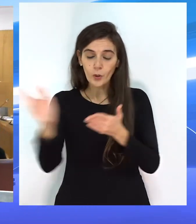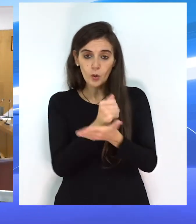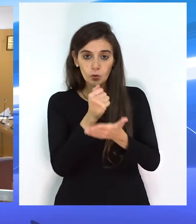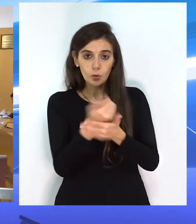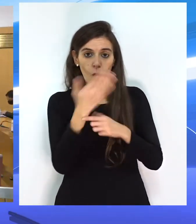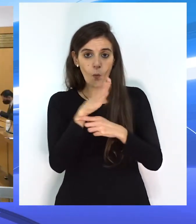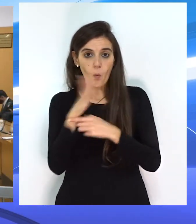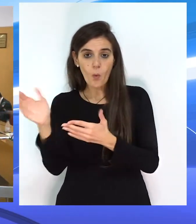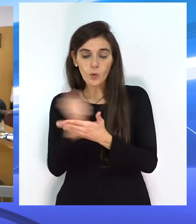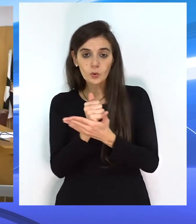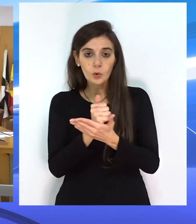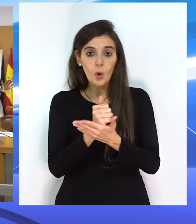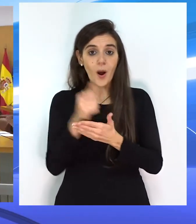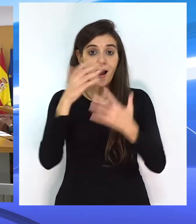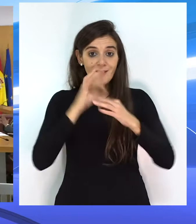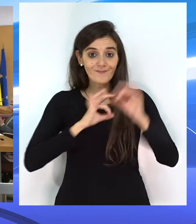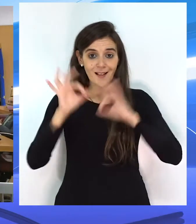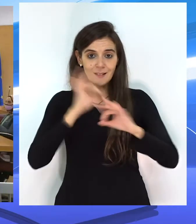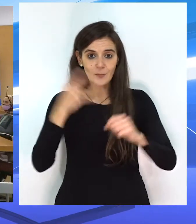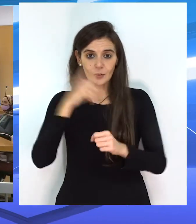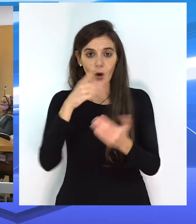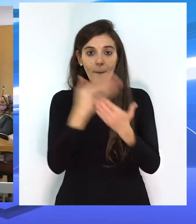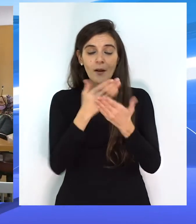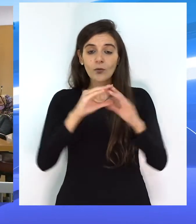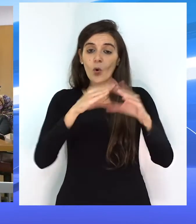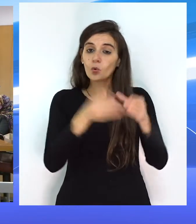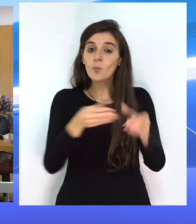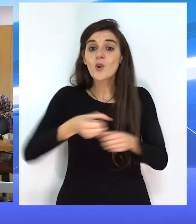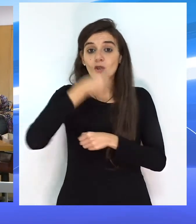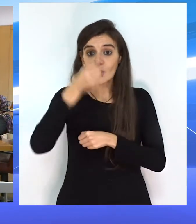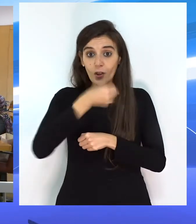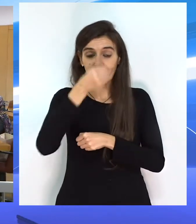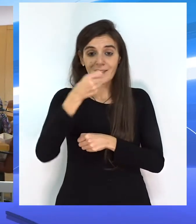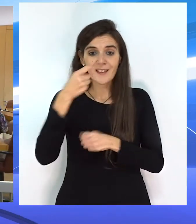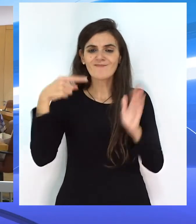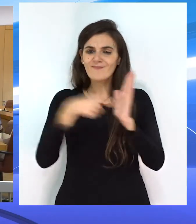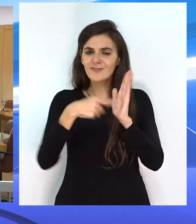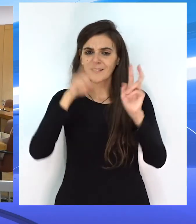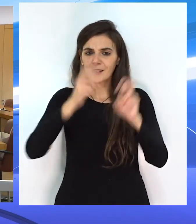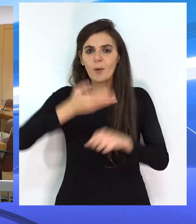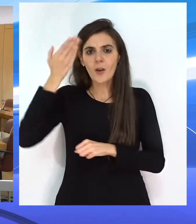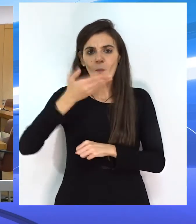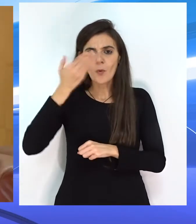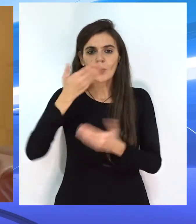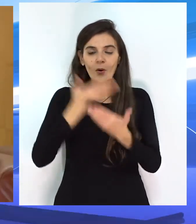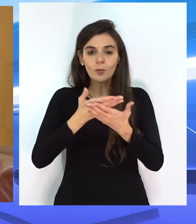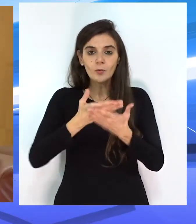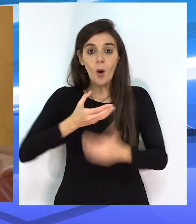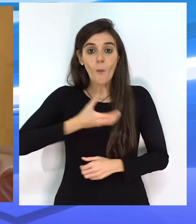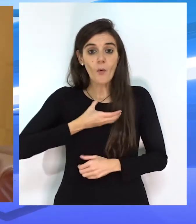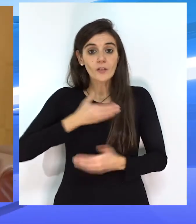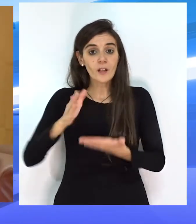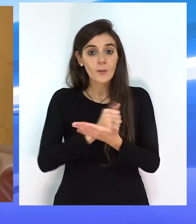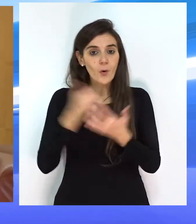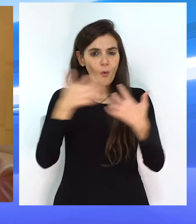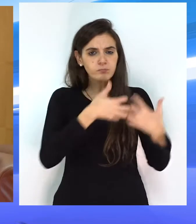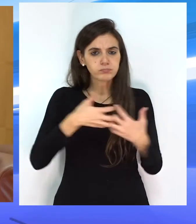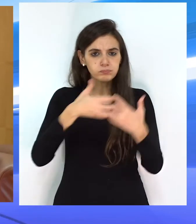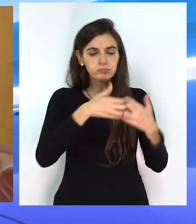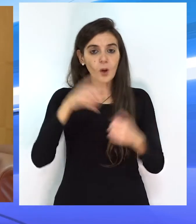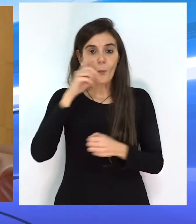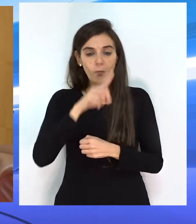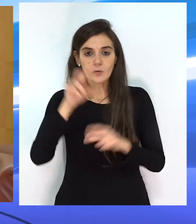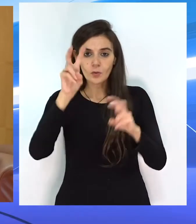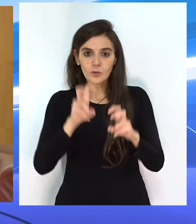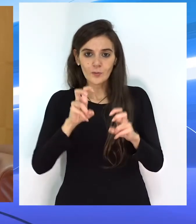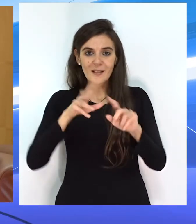políticos que componen la Asamblea. Entre las propuestas del Partido Socialista destaca la relativa a una ordenanza municipal para luchar